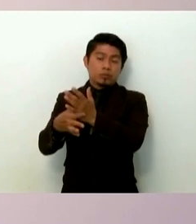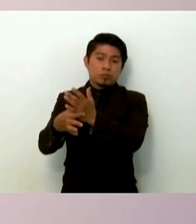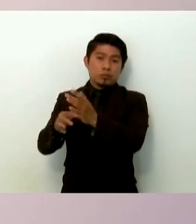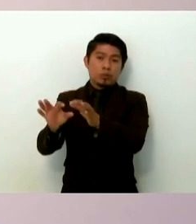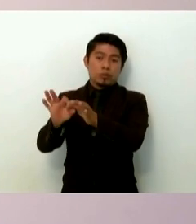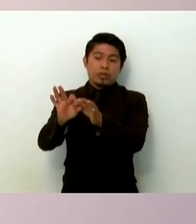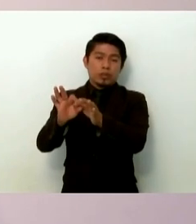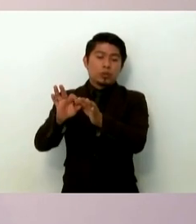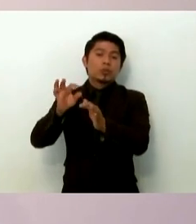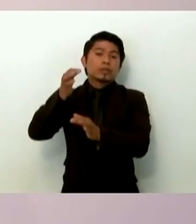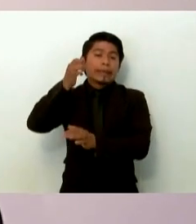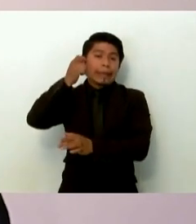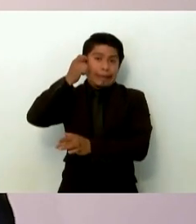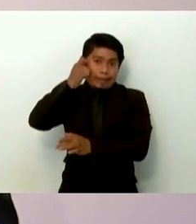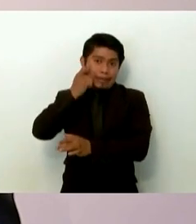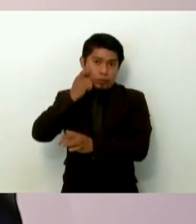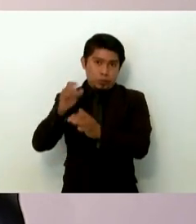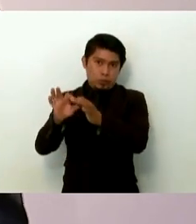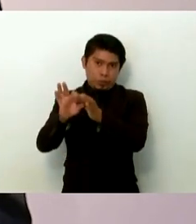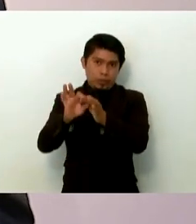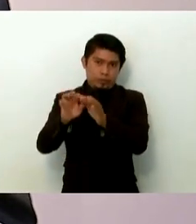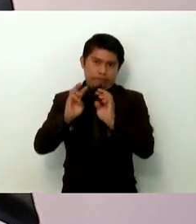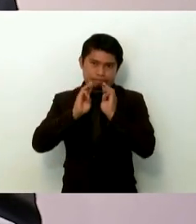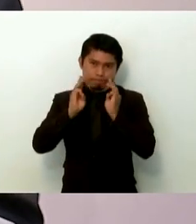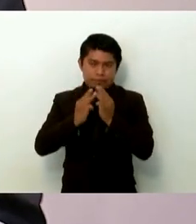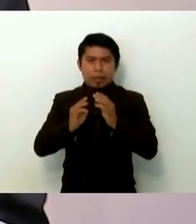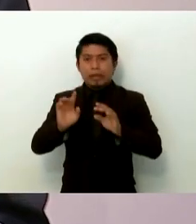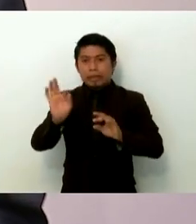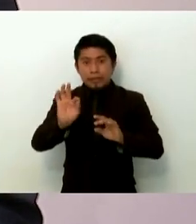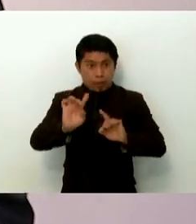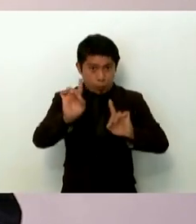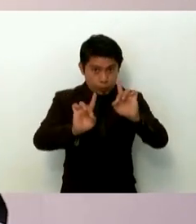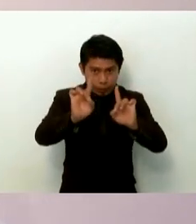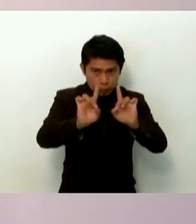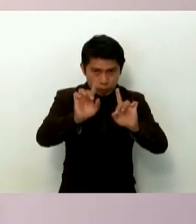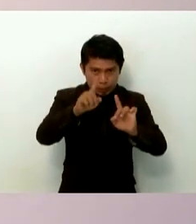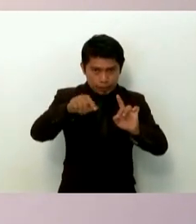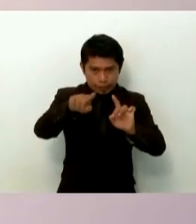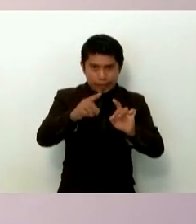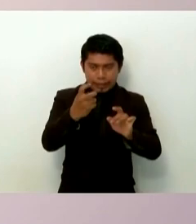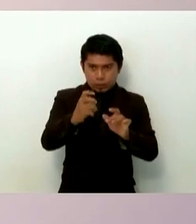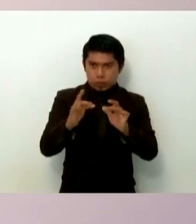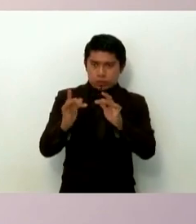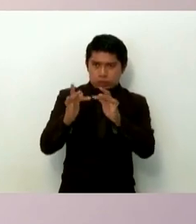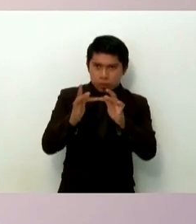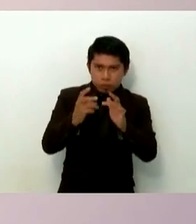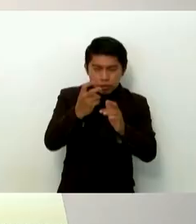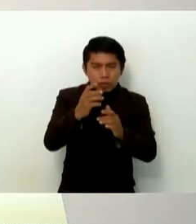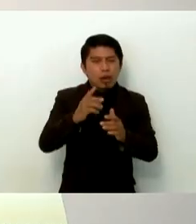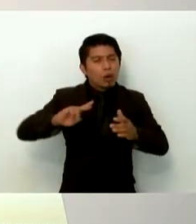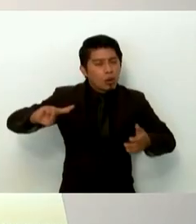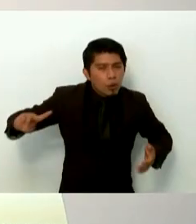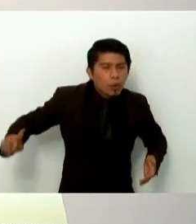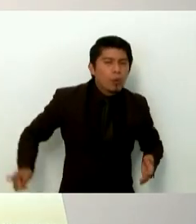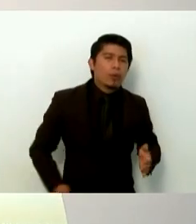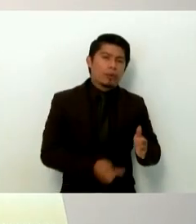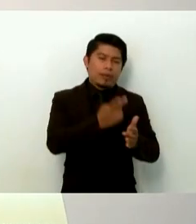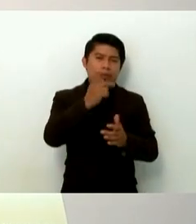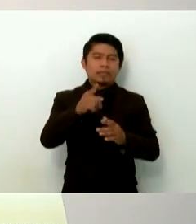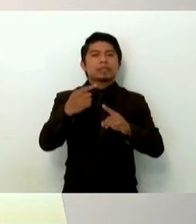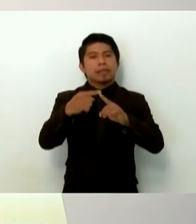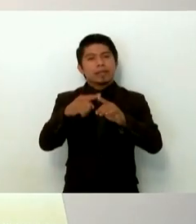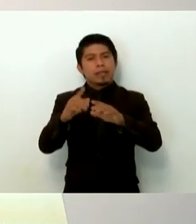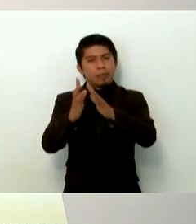a guerreros unidos. Si hubiera alguna duda sobre este tipo de vínculos, están de nueva cuenta las